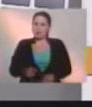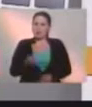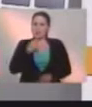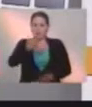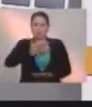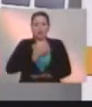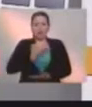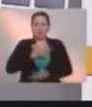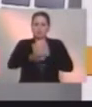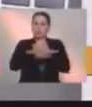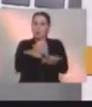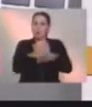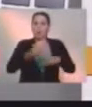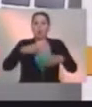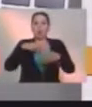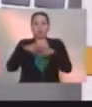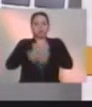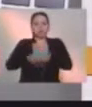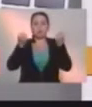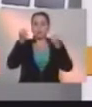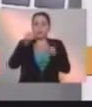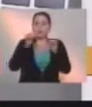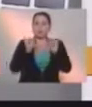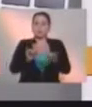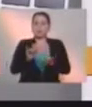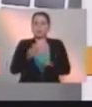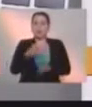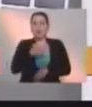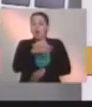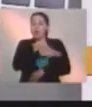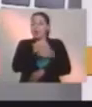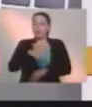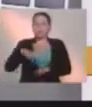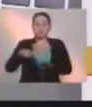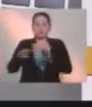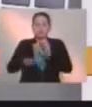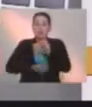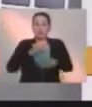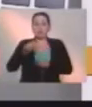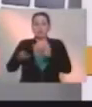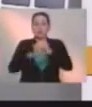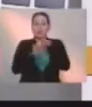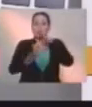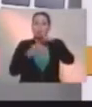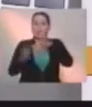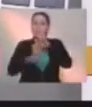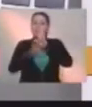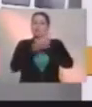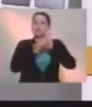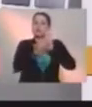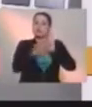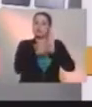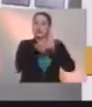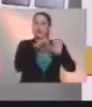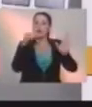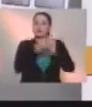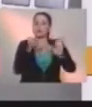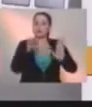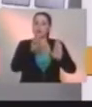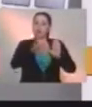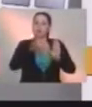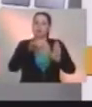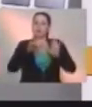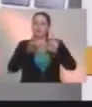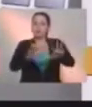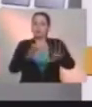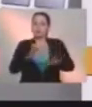alcalde? En primer lugar, estamos actuando sobre la base de lo que establece la constitución y sobre la base de lo que establece el artículo 38 de la ley